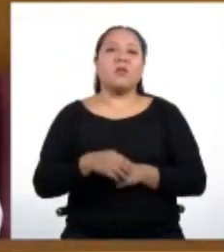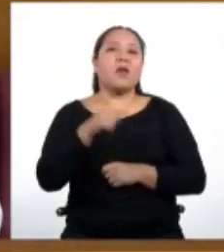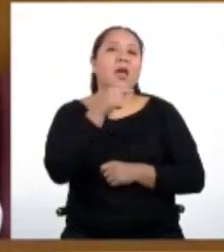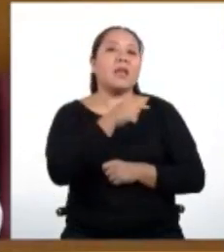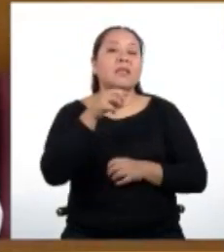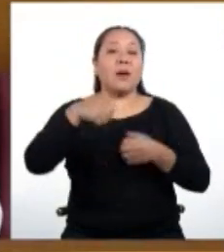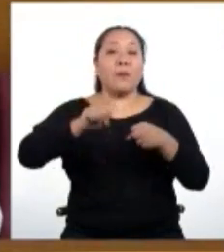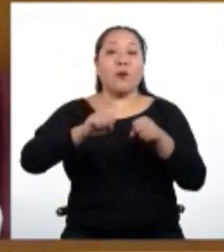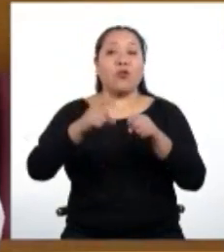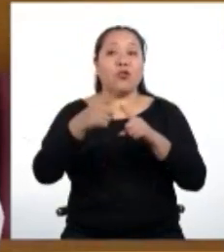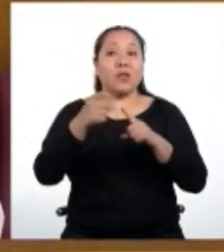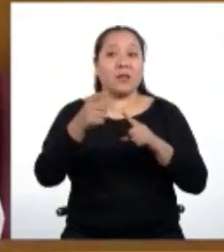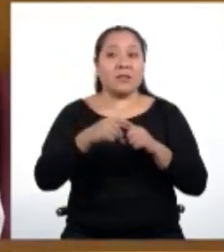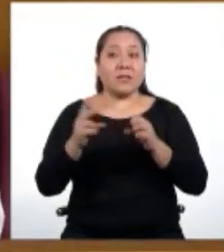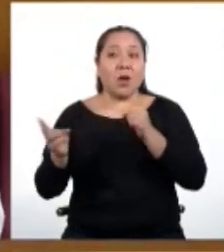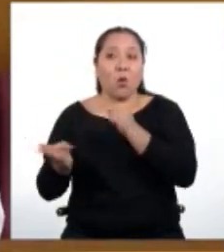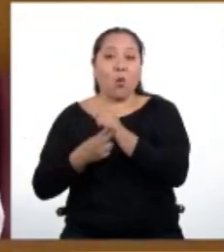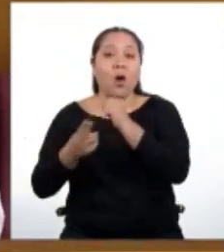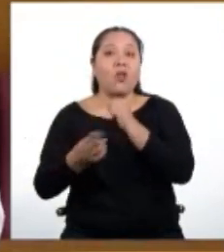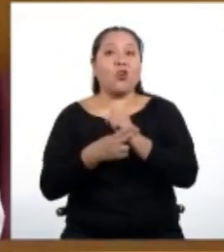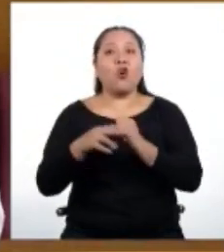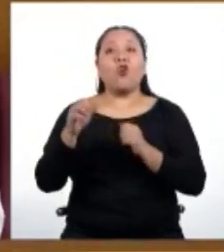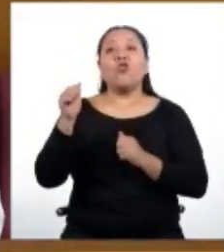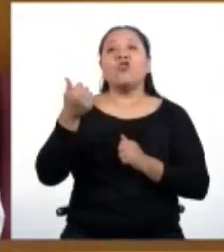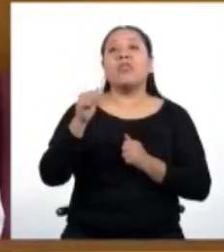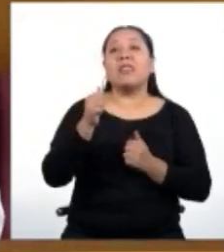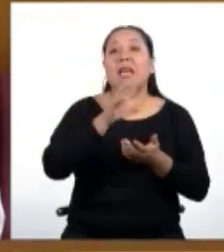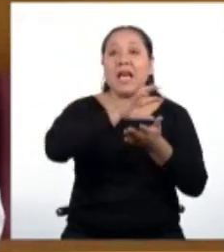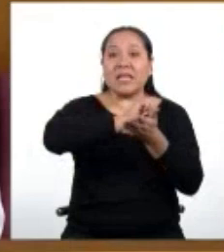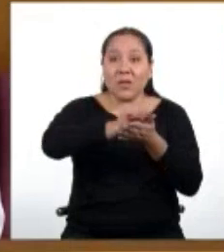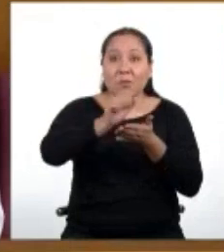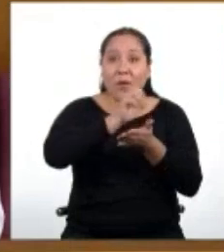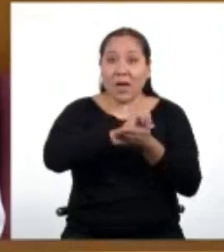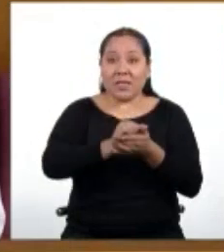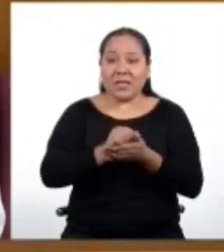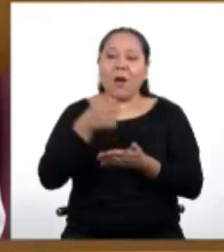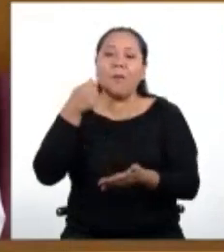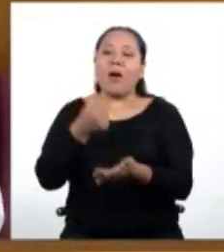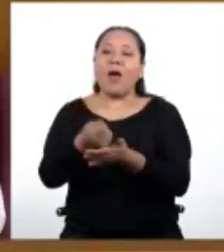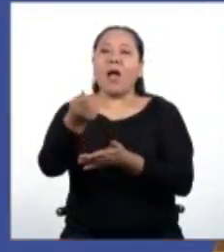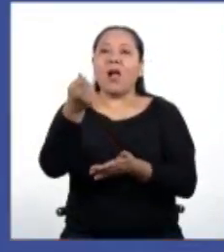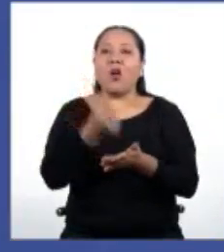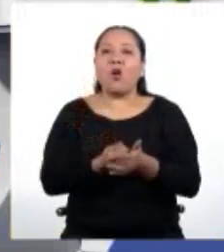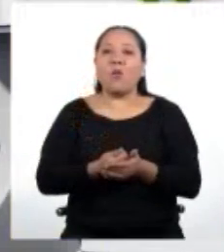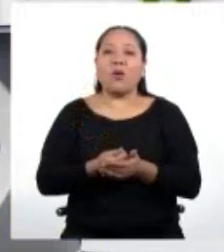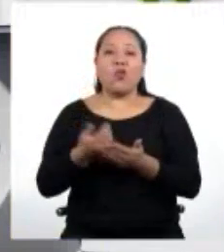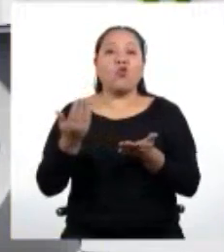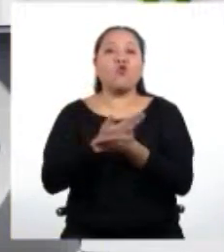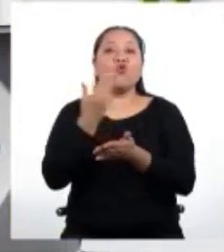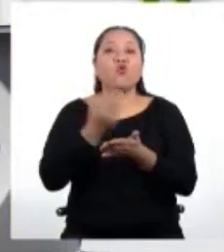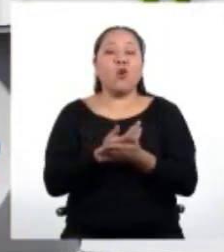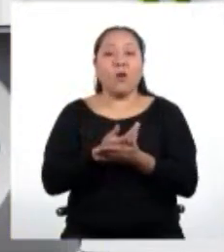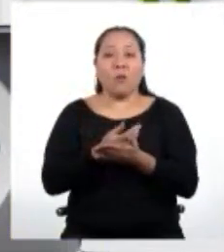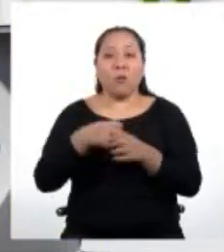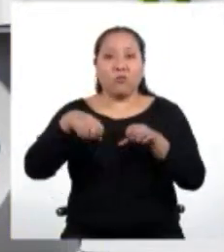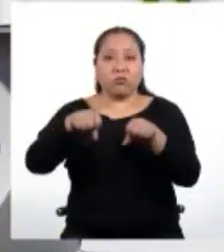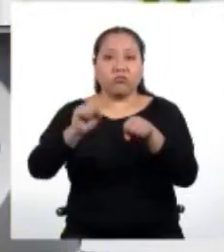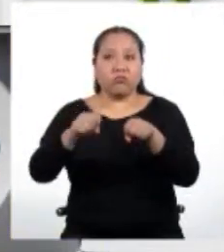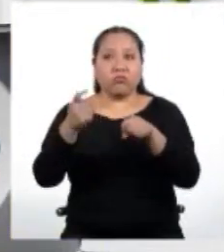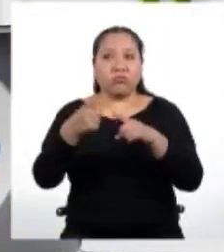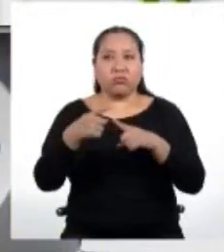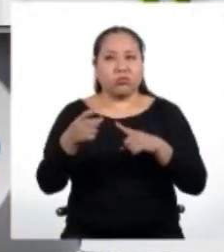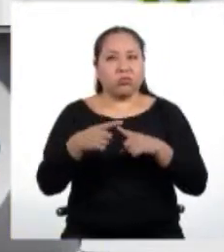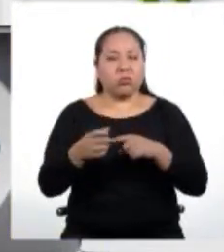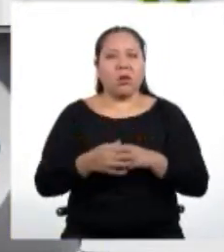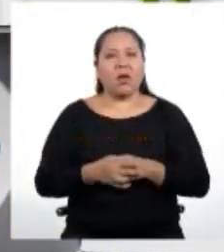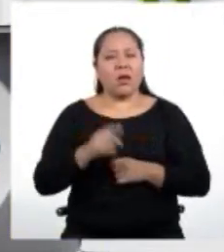el mototaxista, ahorró durante 10 meses para comprar un nuevo motocard. Se me ocurrió que hemos hecho varios